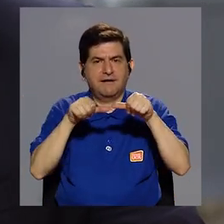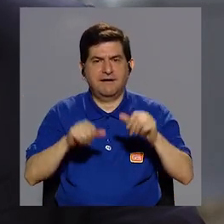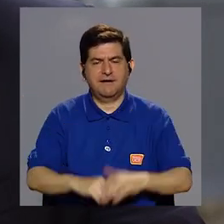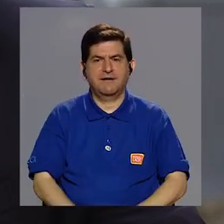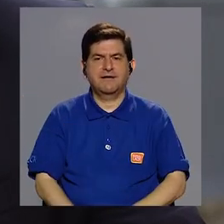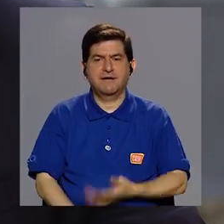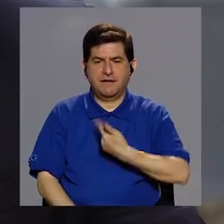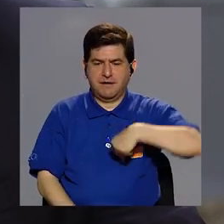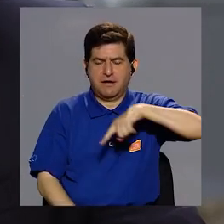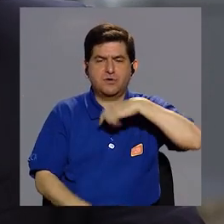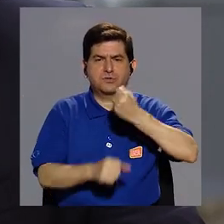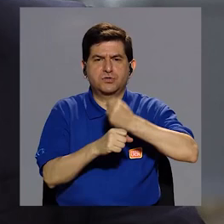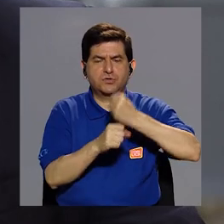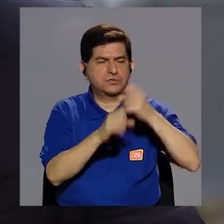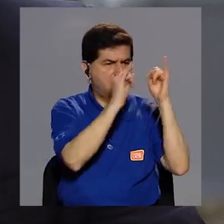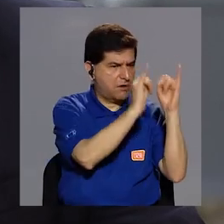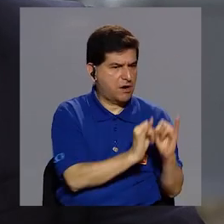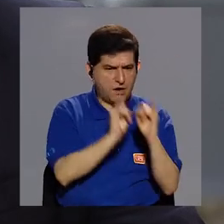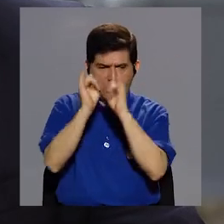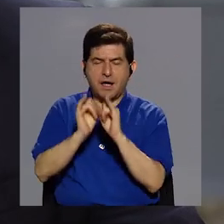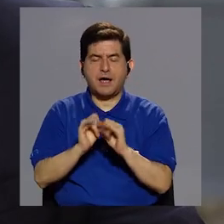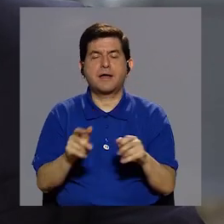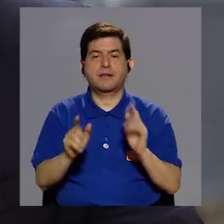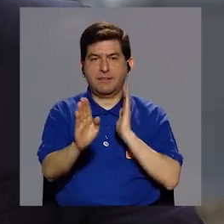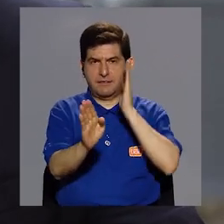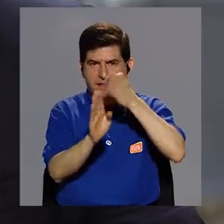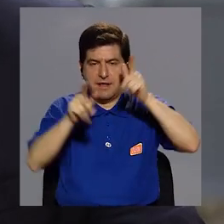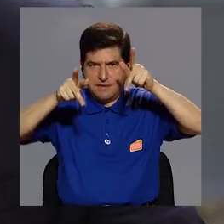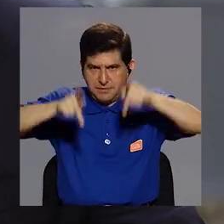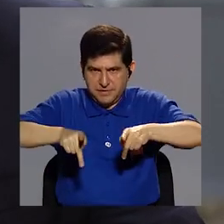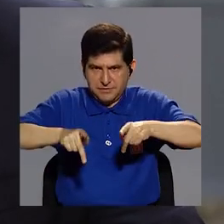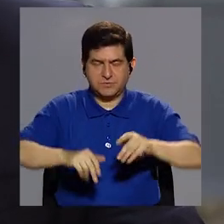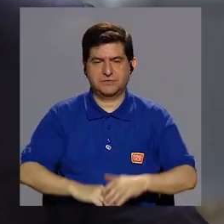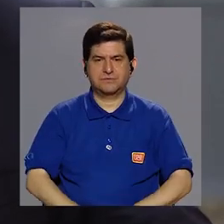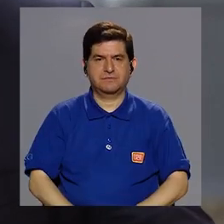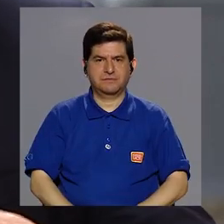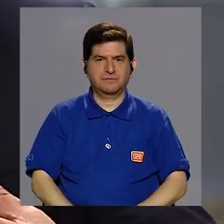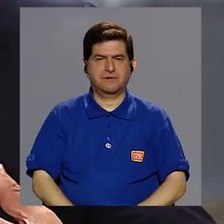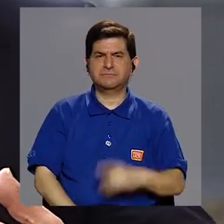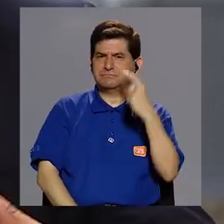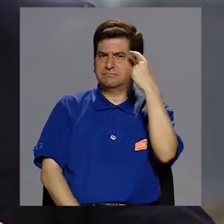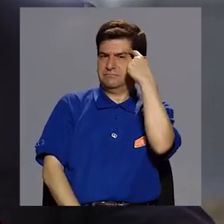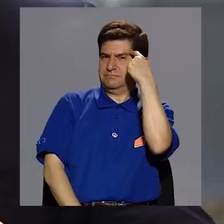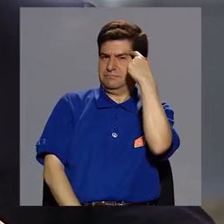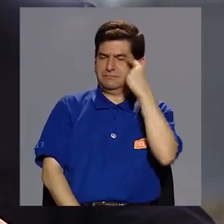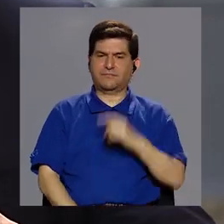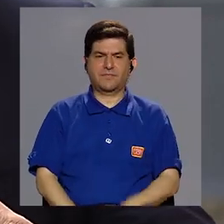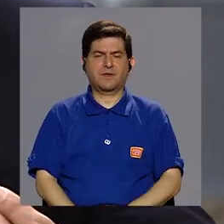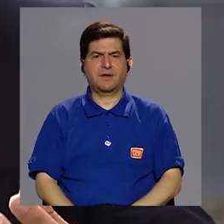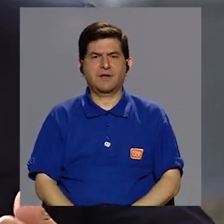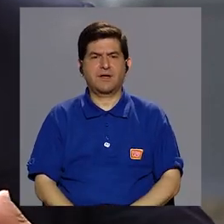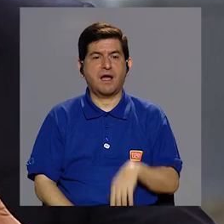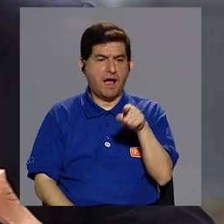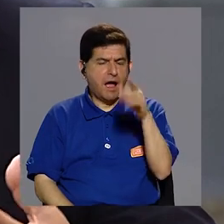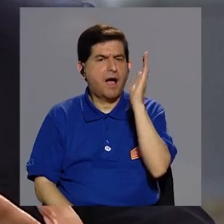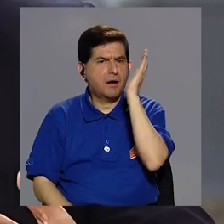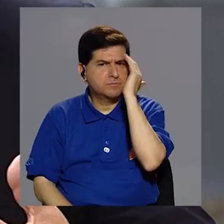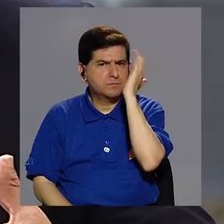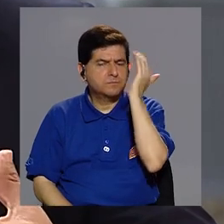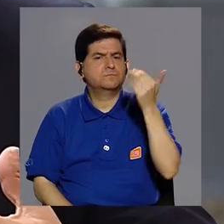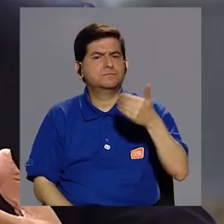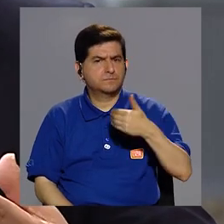donde tenemos que trabajar individualmente con la persona para que media vez esté